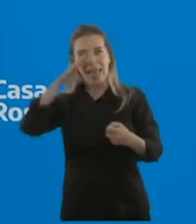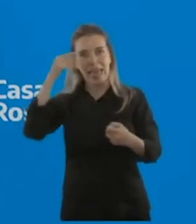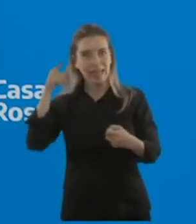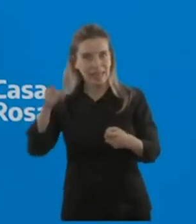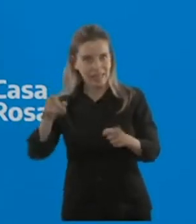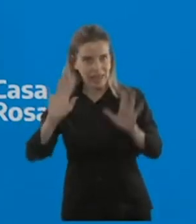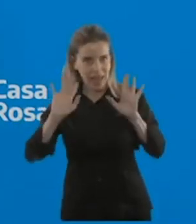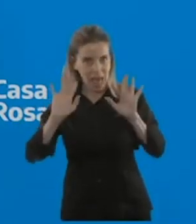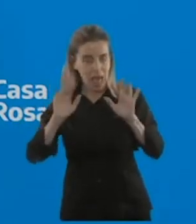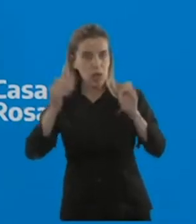informar con un parte médico.